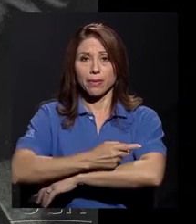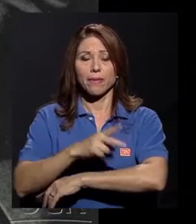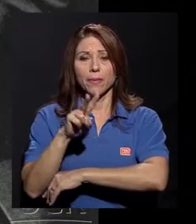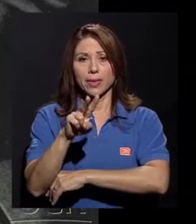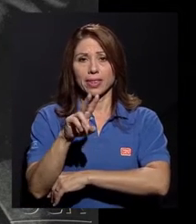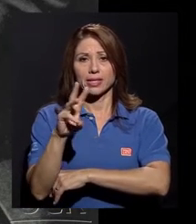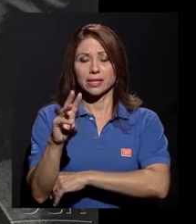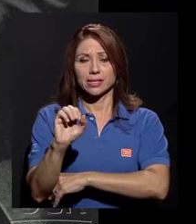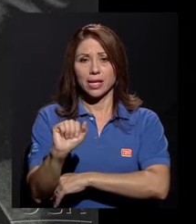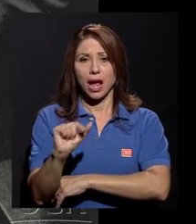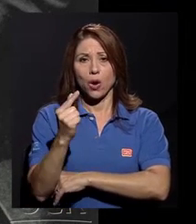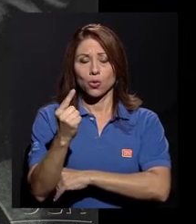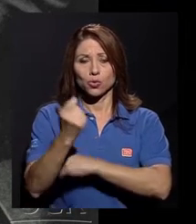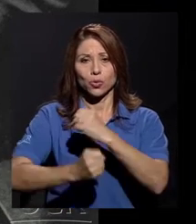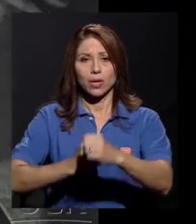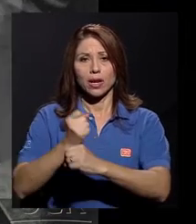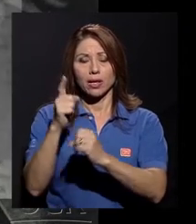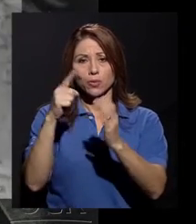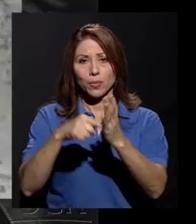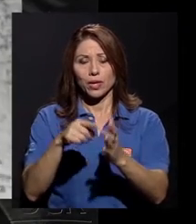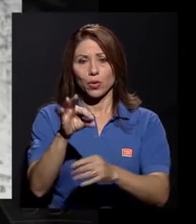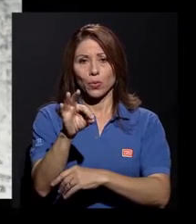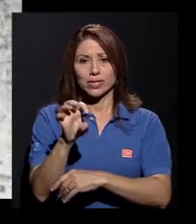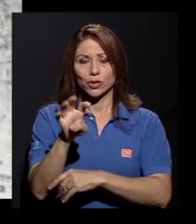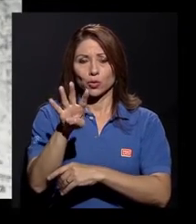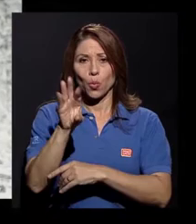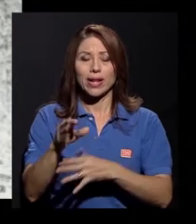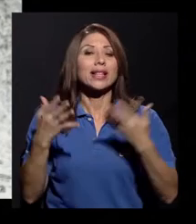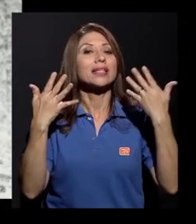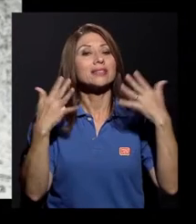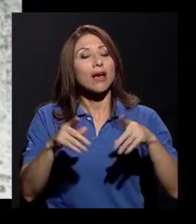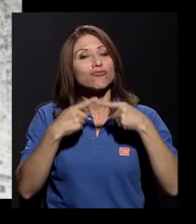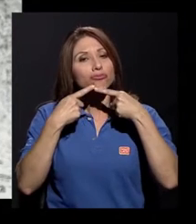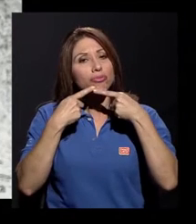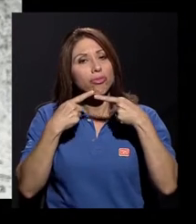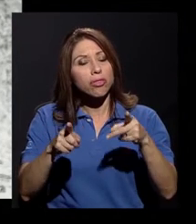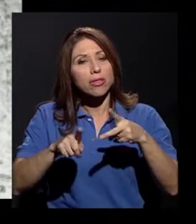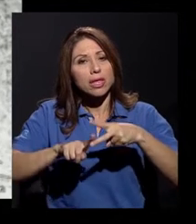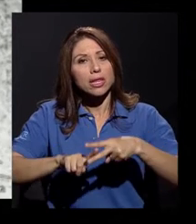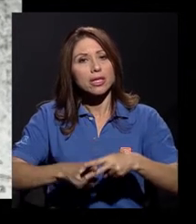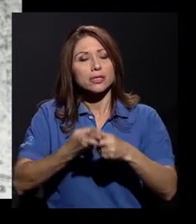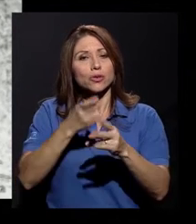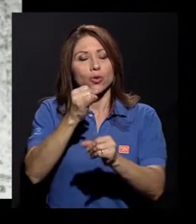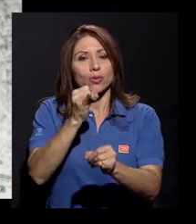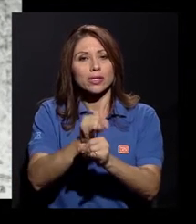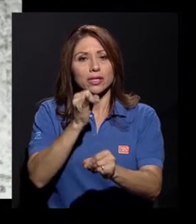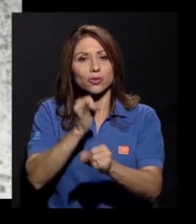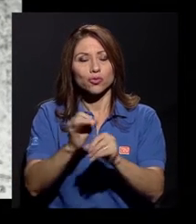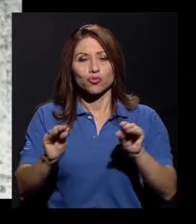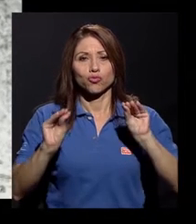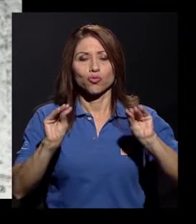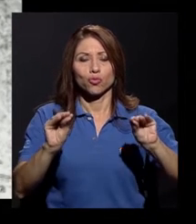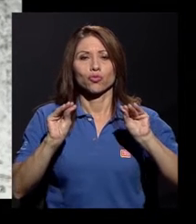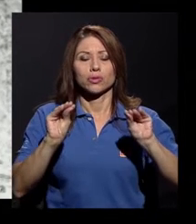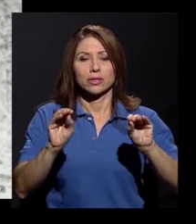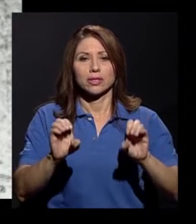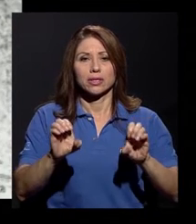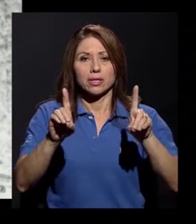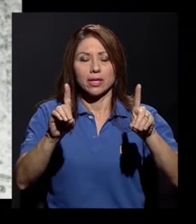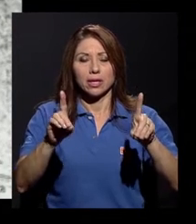de agosto de 1940 cuando se decreta el inicio de una institución docente y de cultura superior.